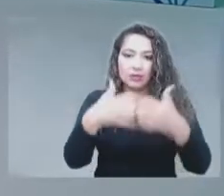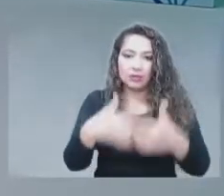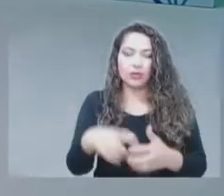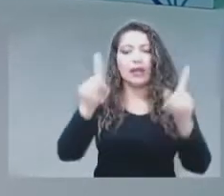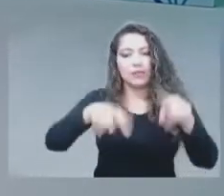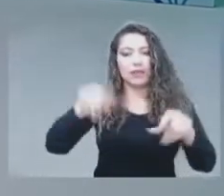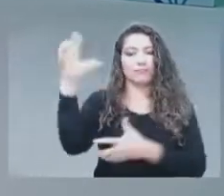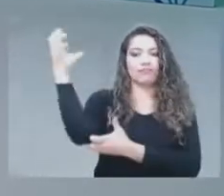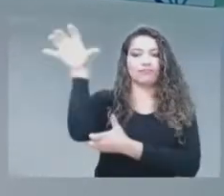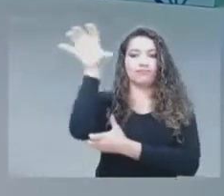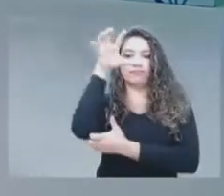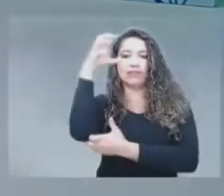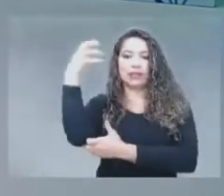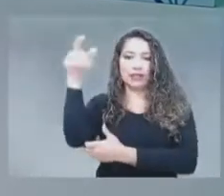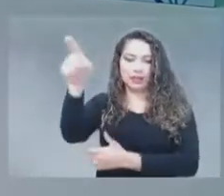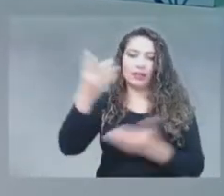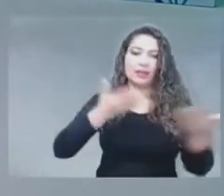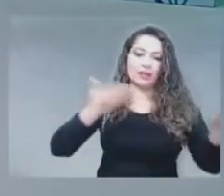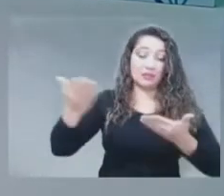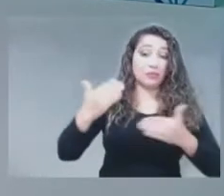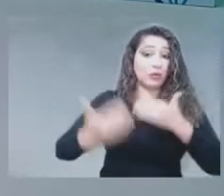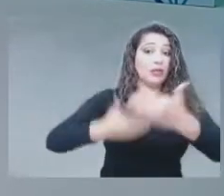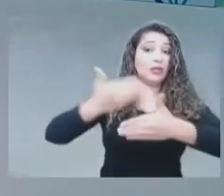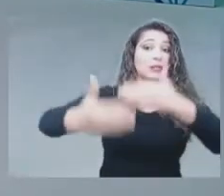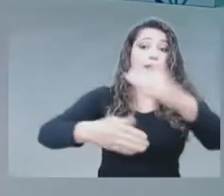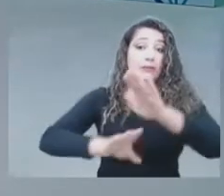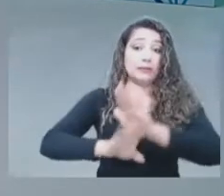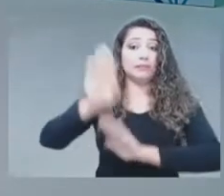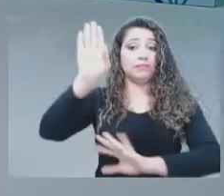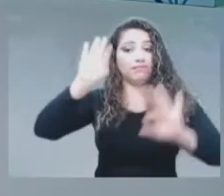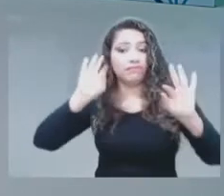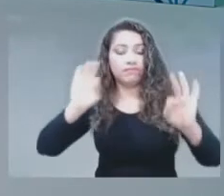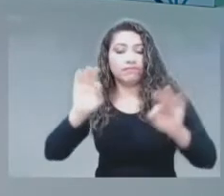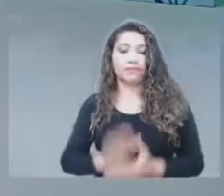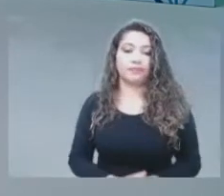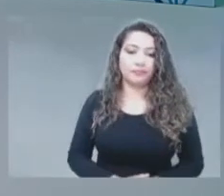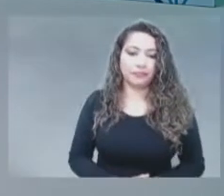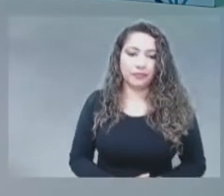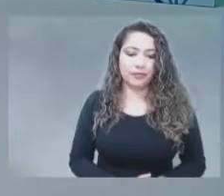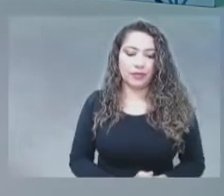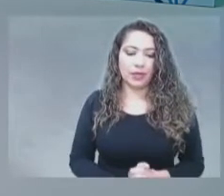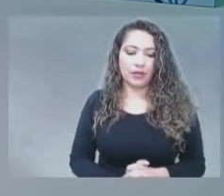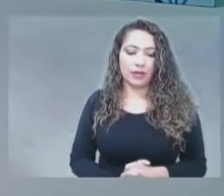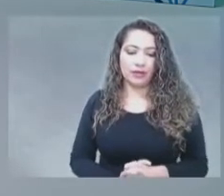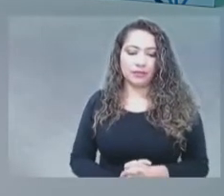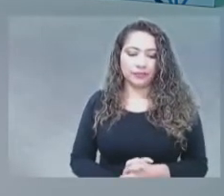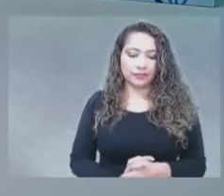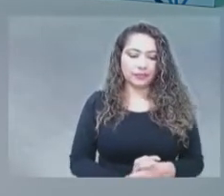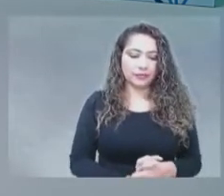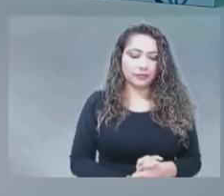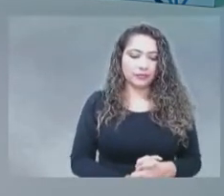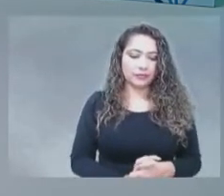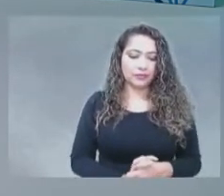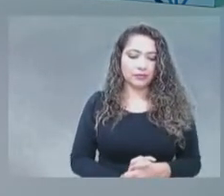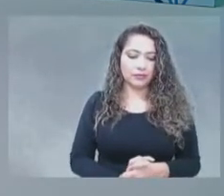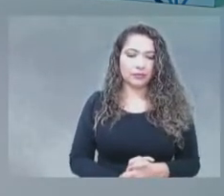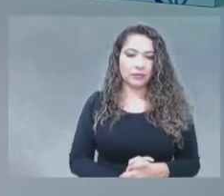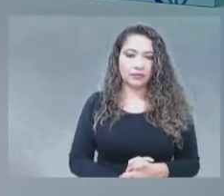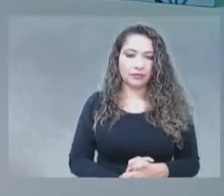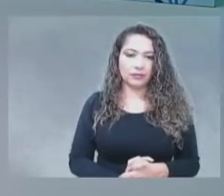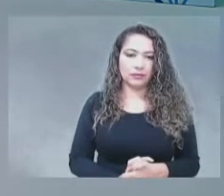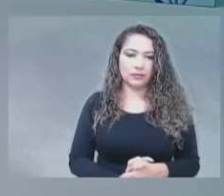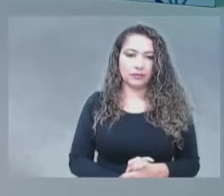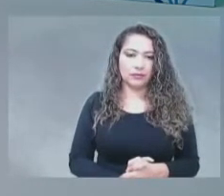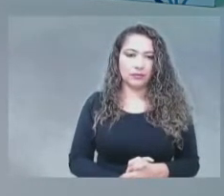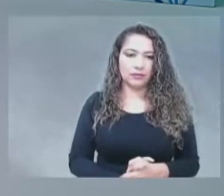bien importante. Adicionalmente, pensando también en